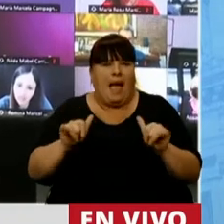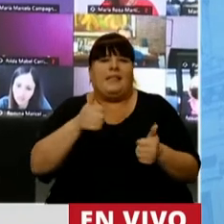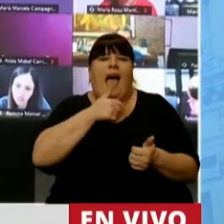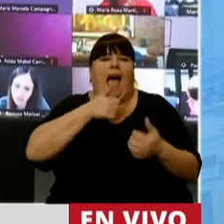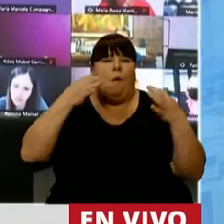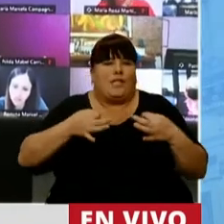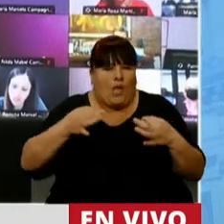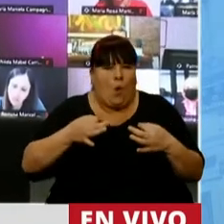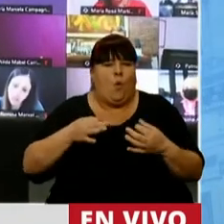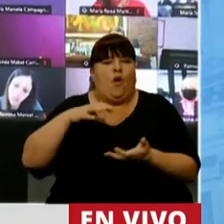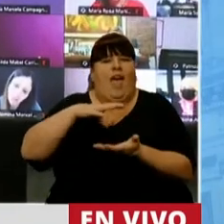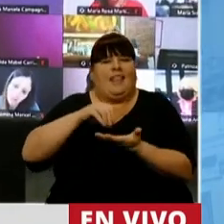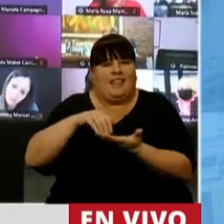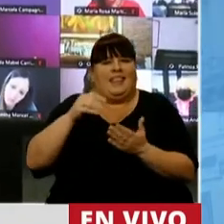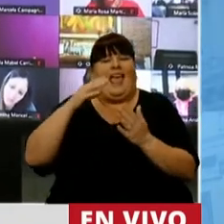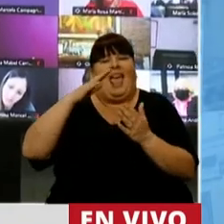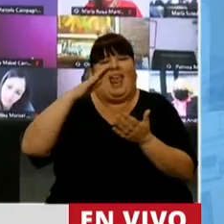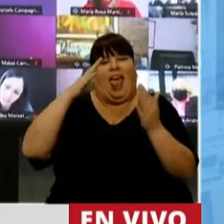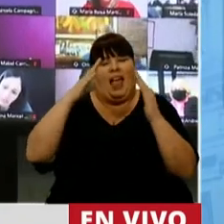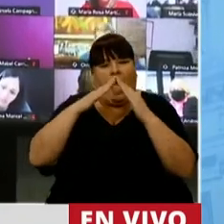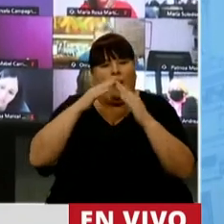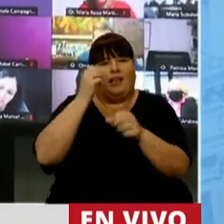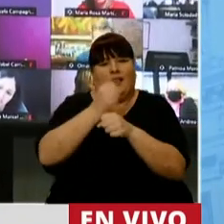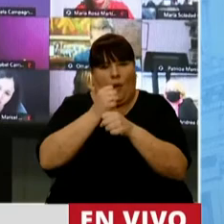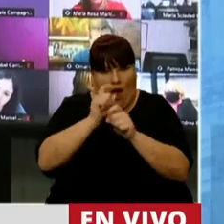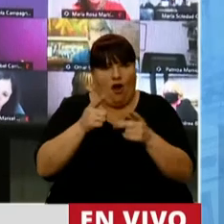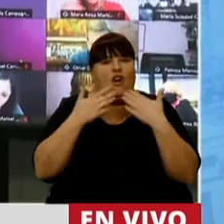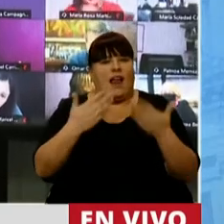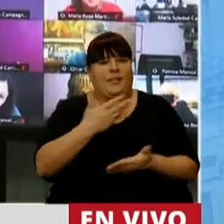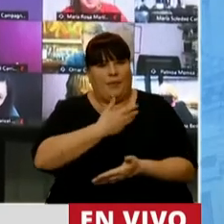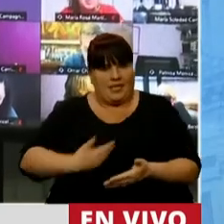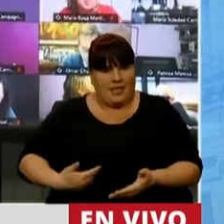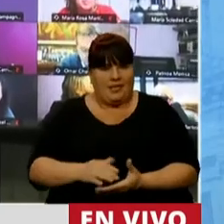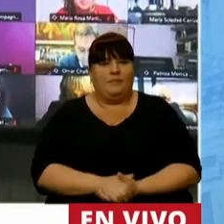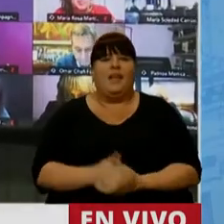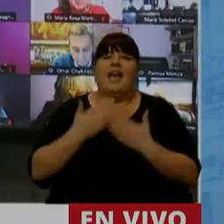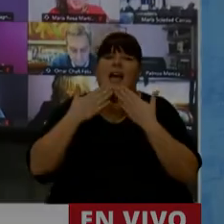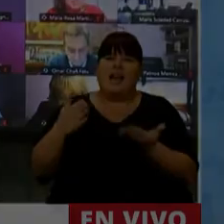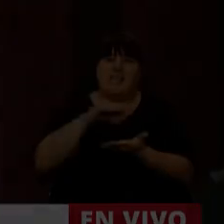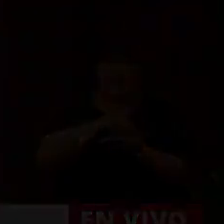agua segura, a la tierra, al techo y al trabajo. Muchas gracias, señor presidente. Gracias, diputada. Gracias, diputada.